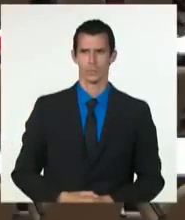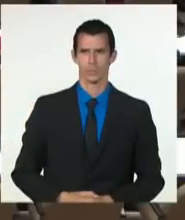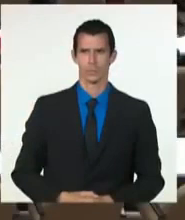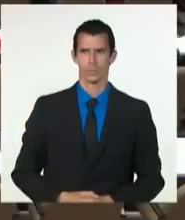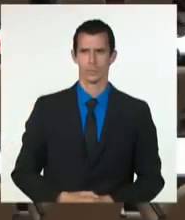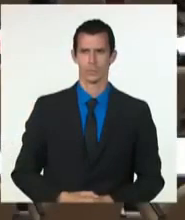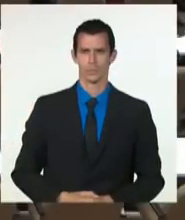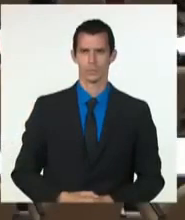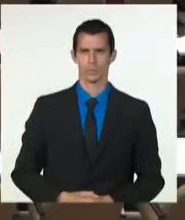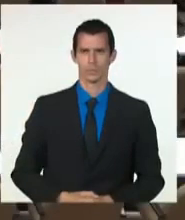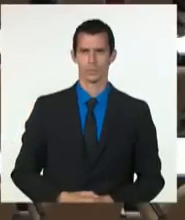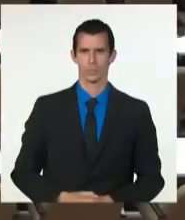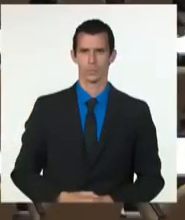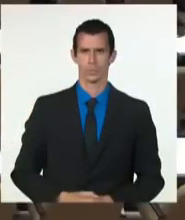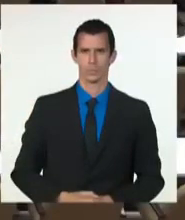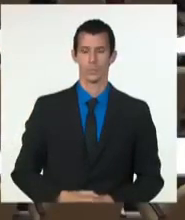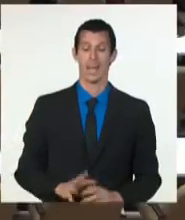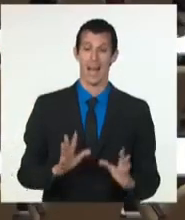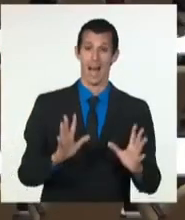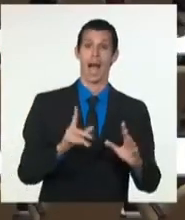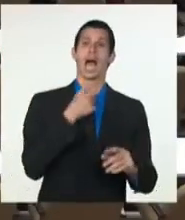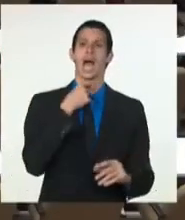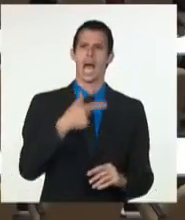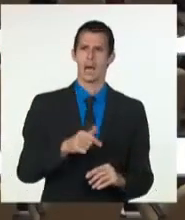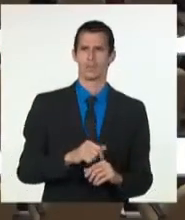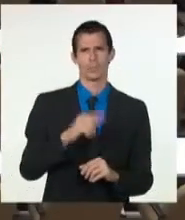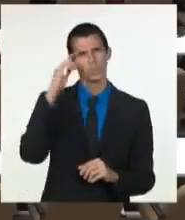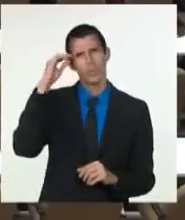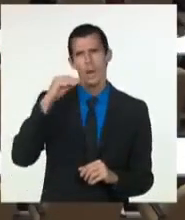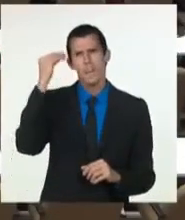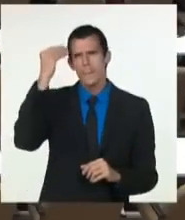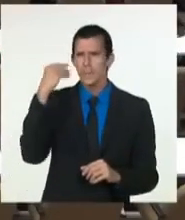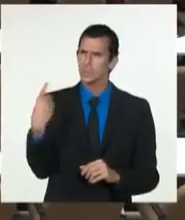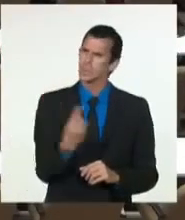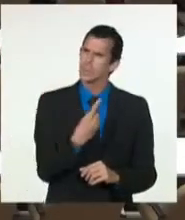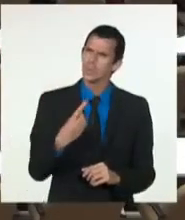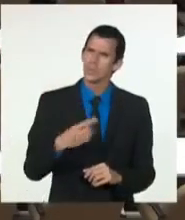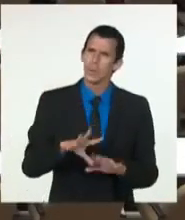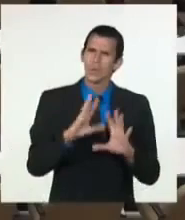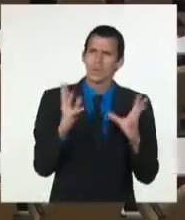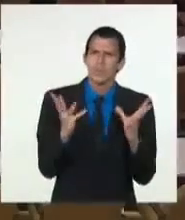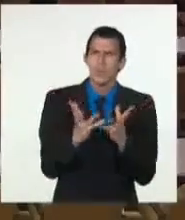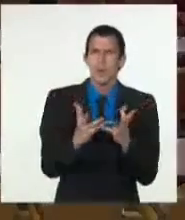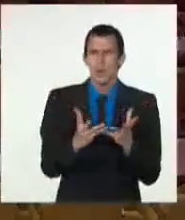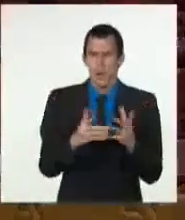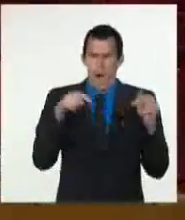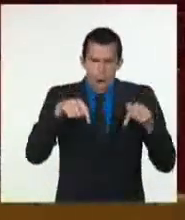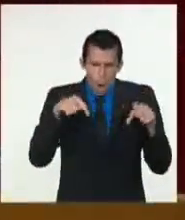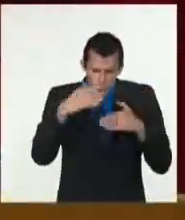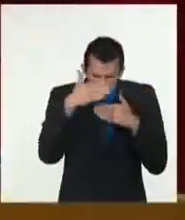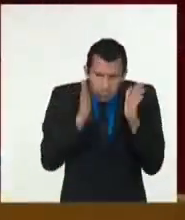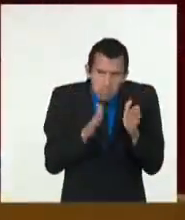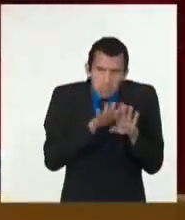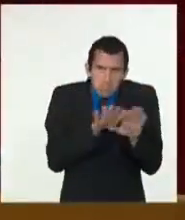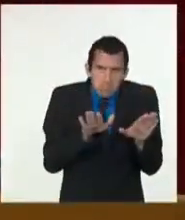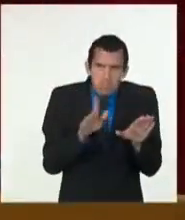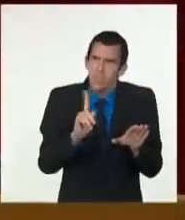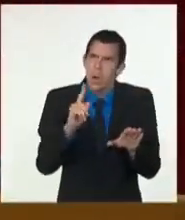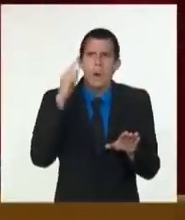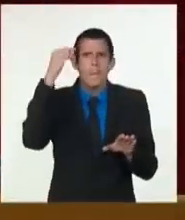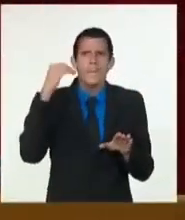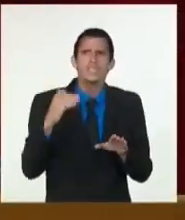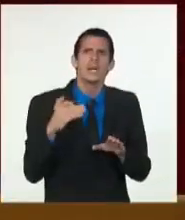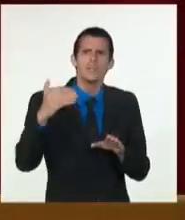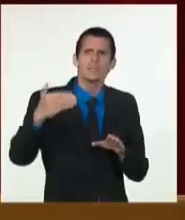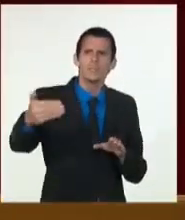Pero la estrategia no mira solo al corto plazo. Los trabajos continúan hacia la recuperación energética del país.